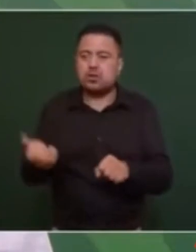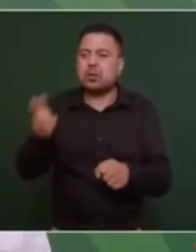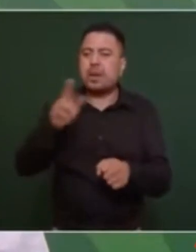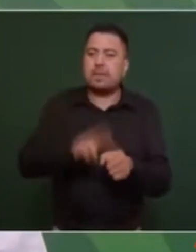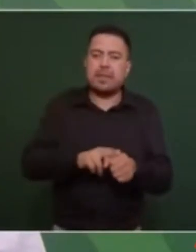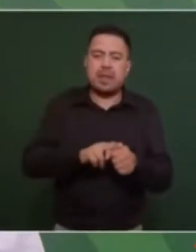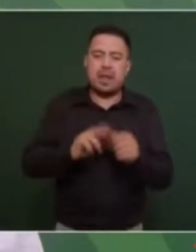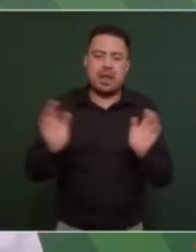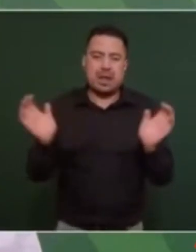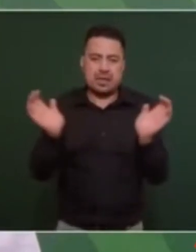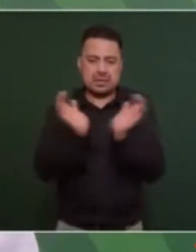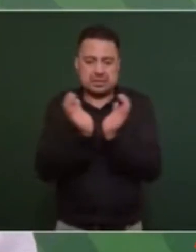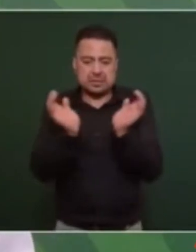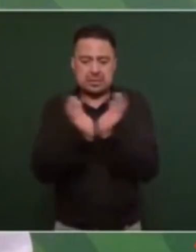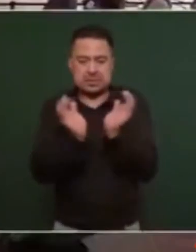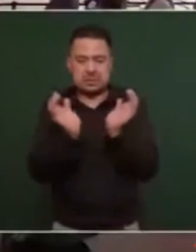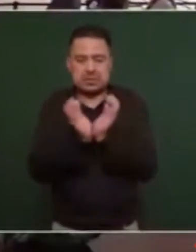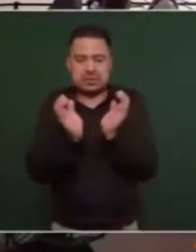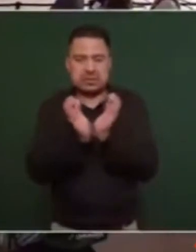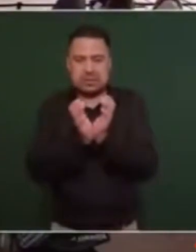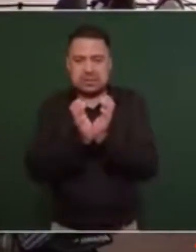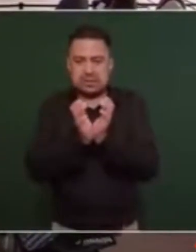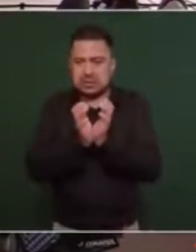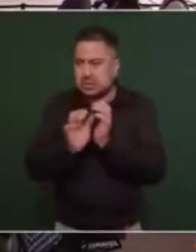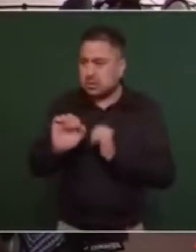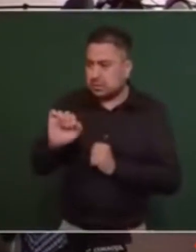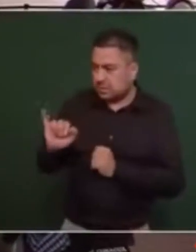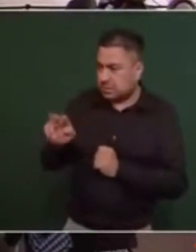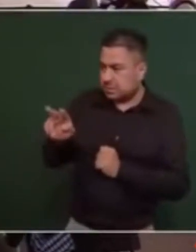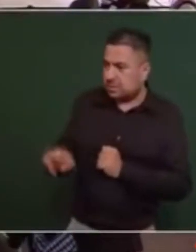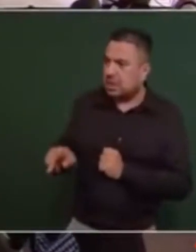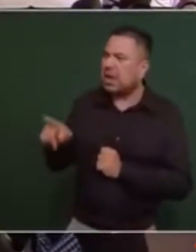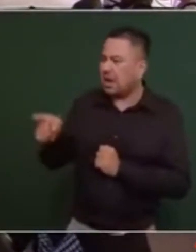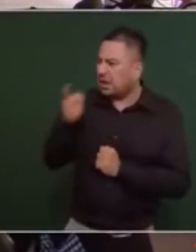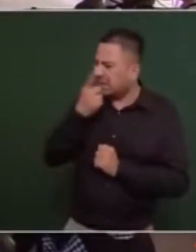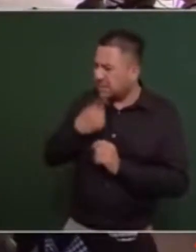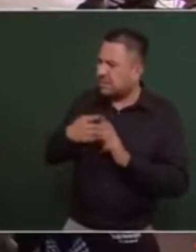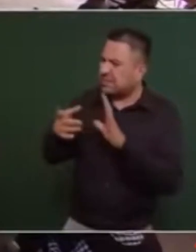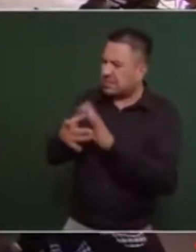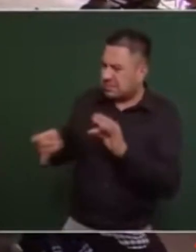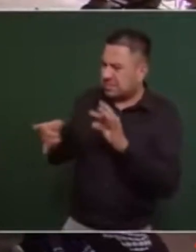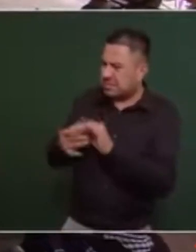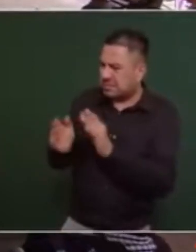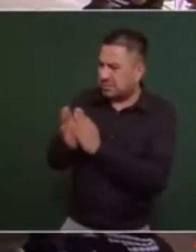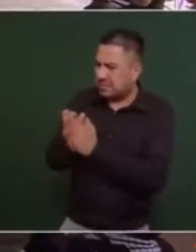Issste así es así es no, explícalo sí